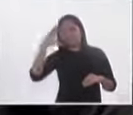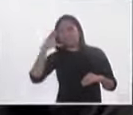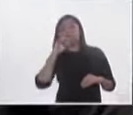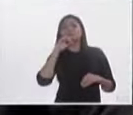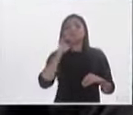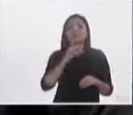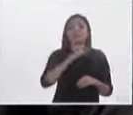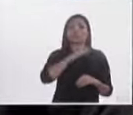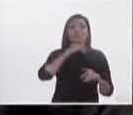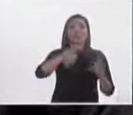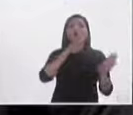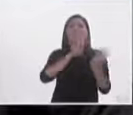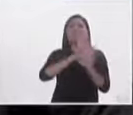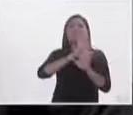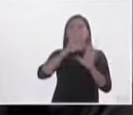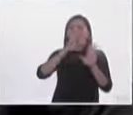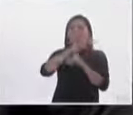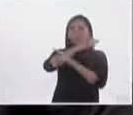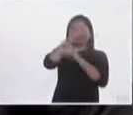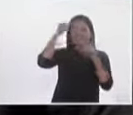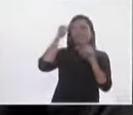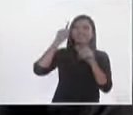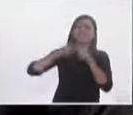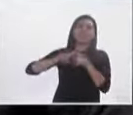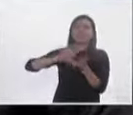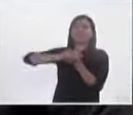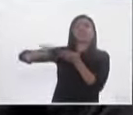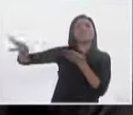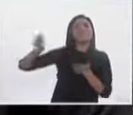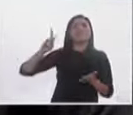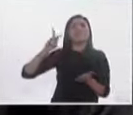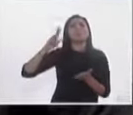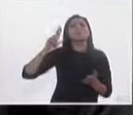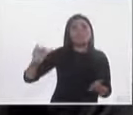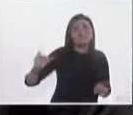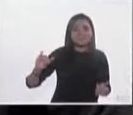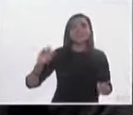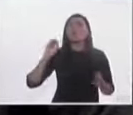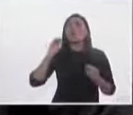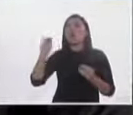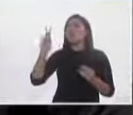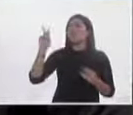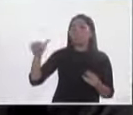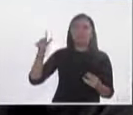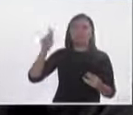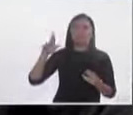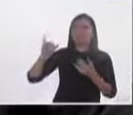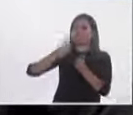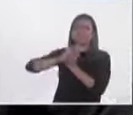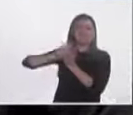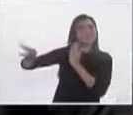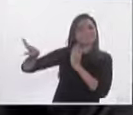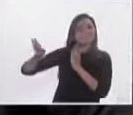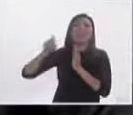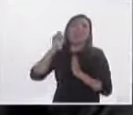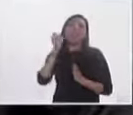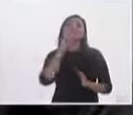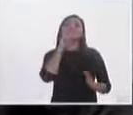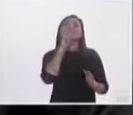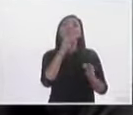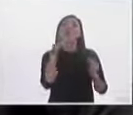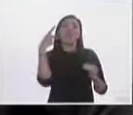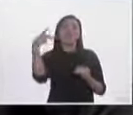contra un partido, contra el oficialismo priista en este caso, sino en realidad a un bipartidismo, el PAN-PRI. Entonces, las